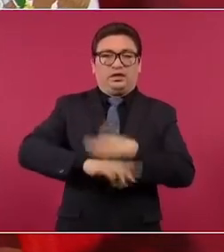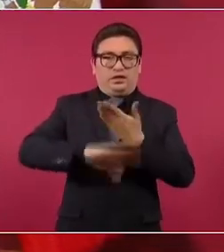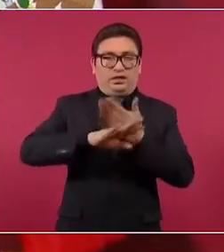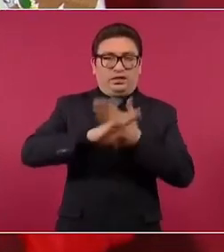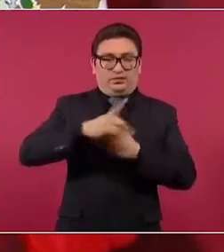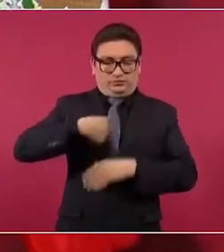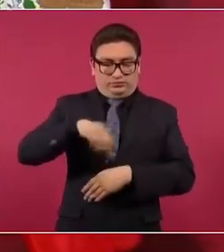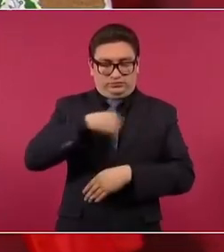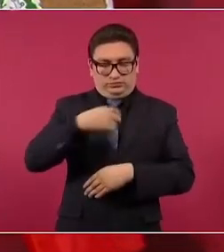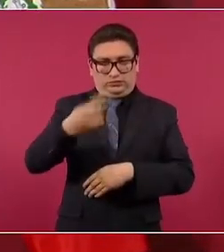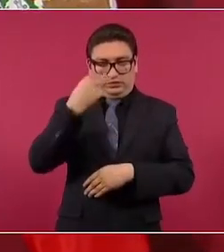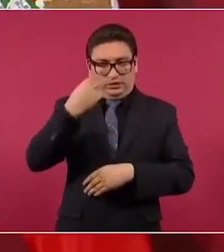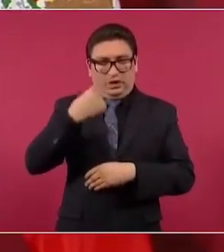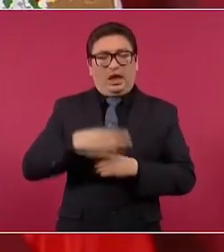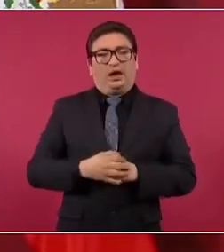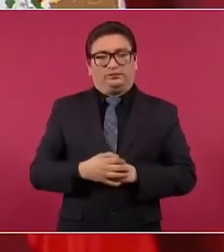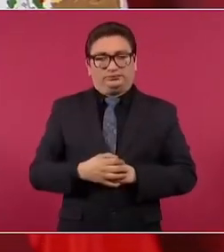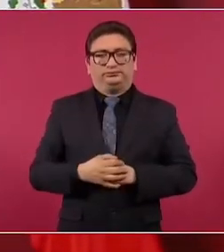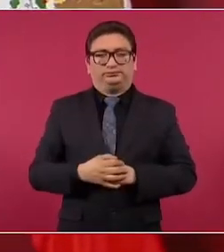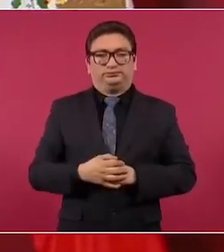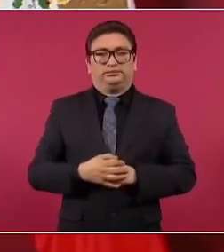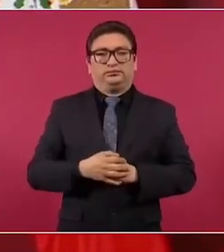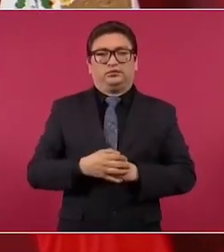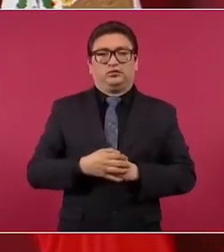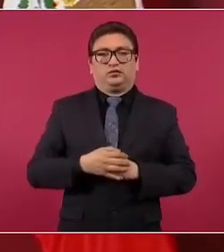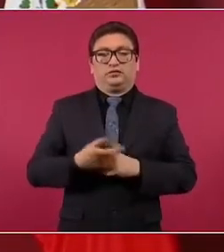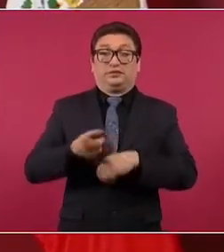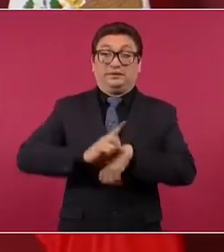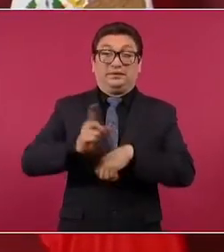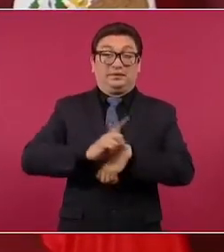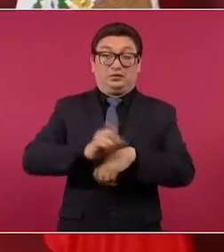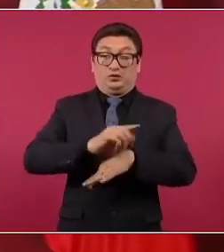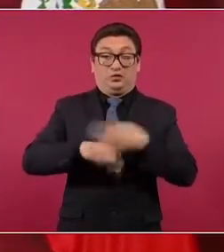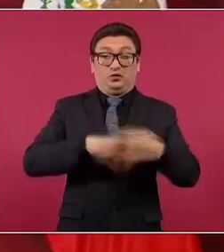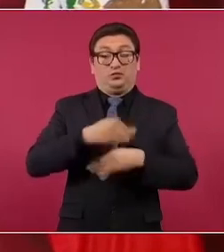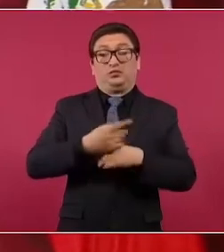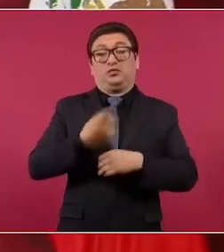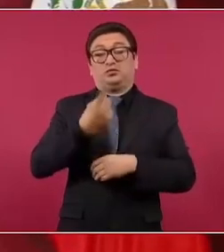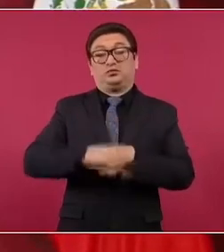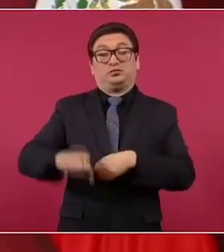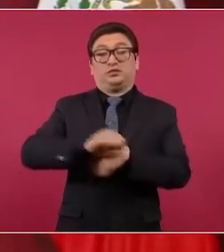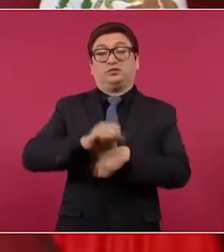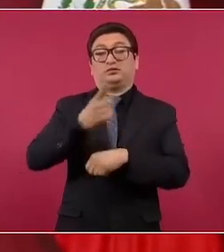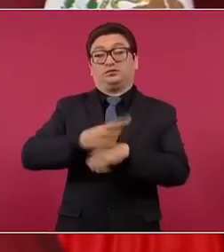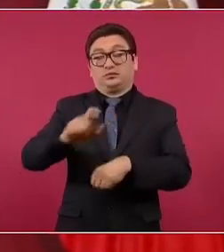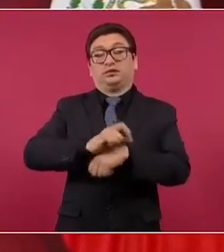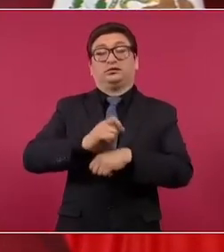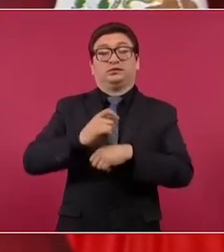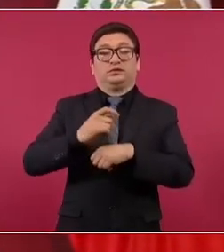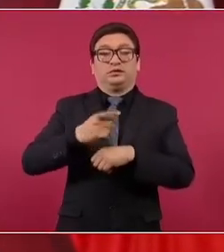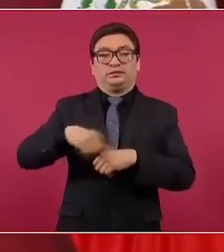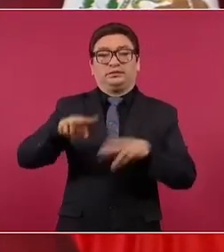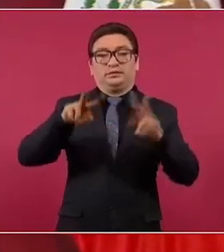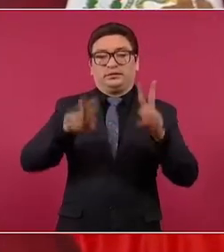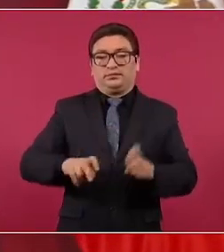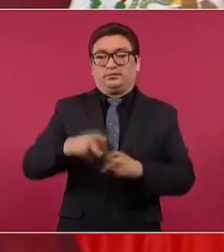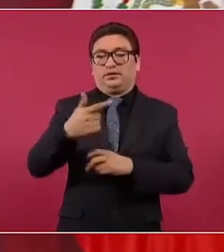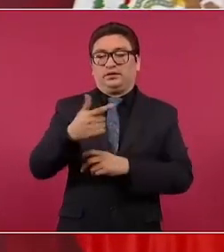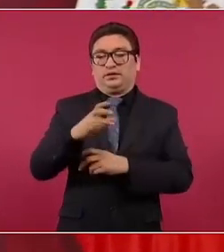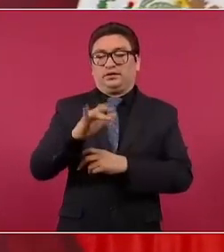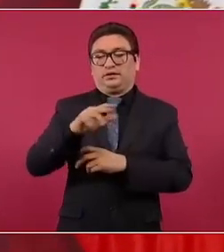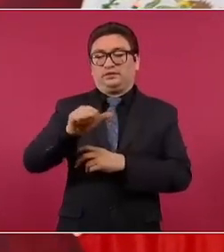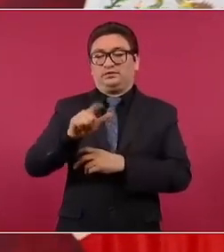no todos los días, pero cada semana trata el asunto de García Luna,